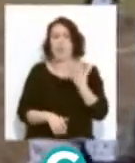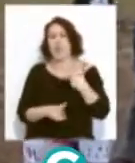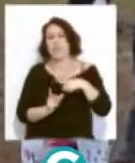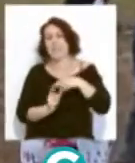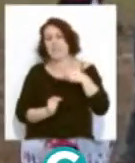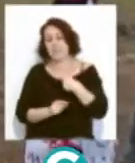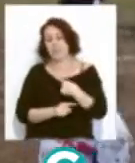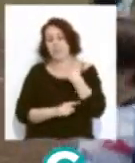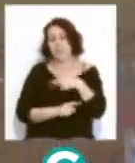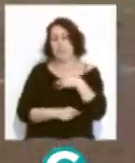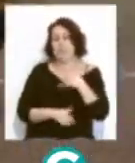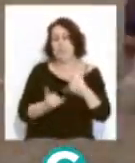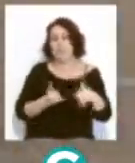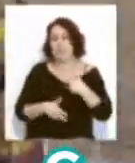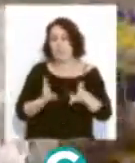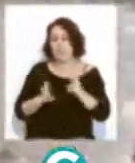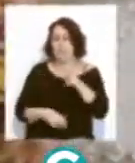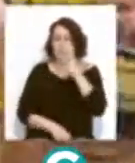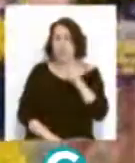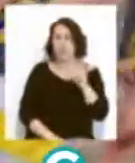final de Plata por 12 a 29.